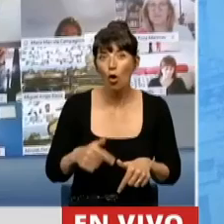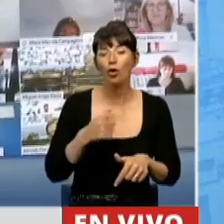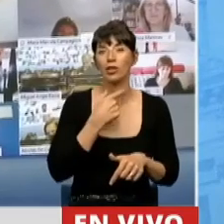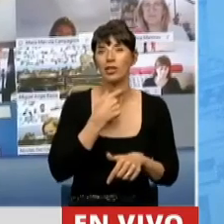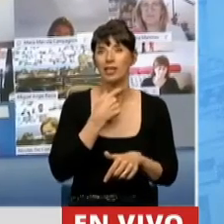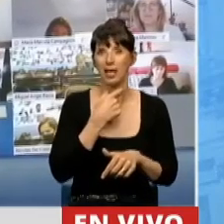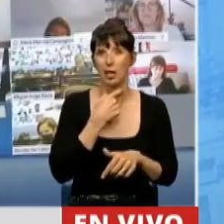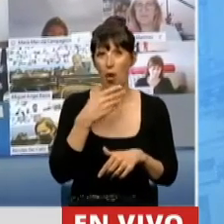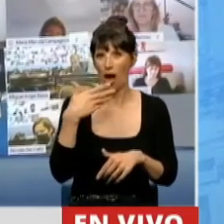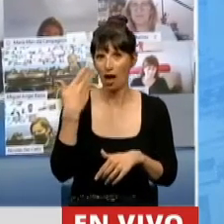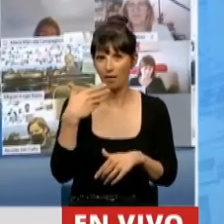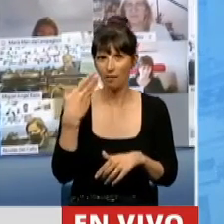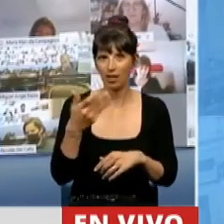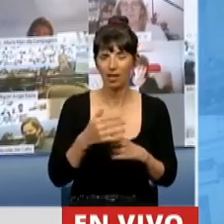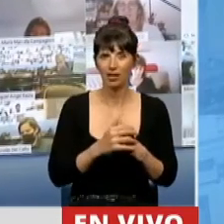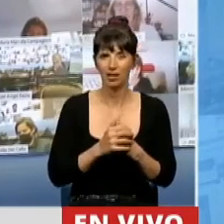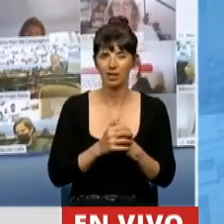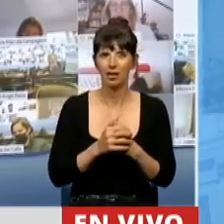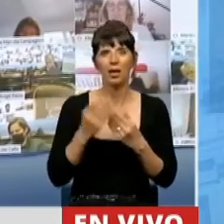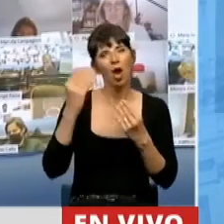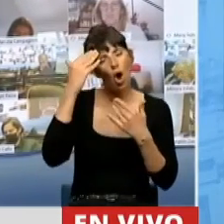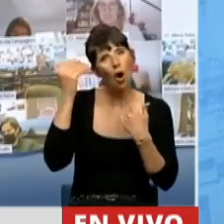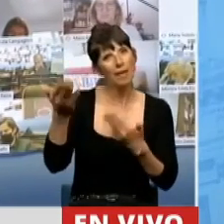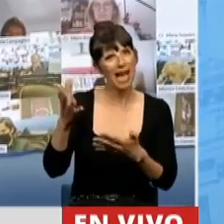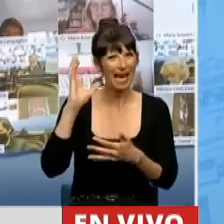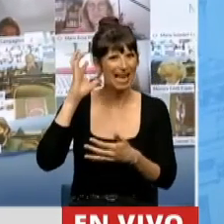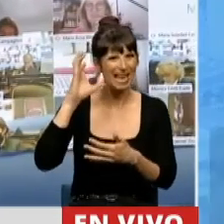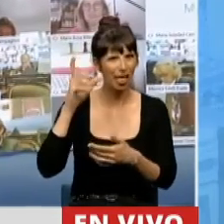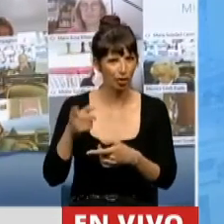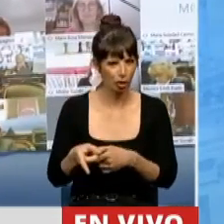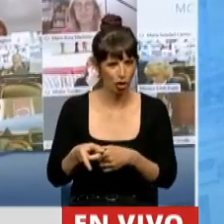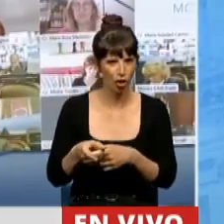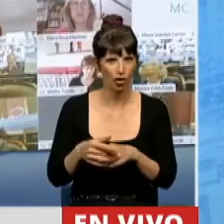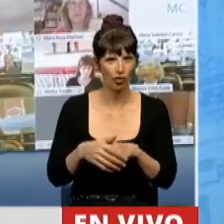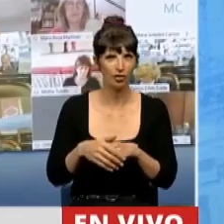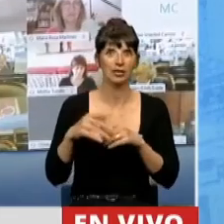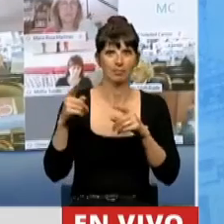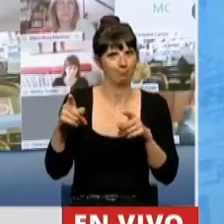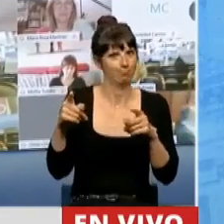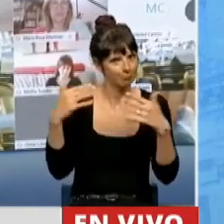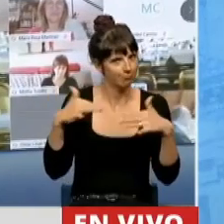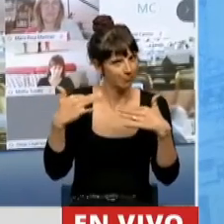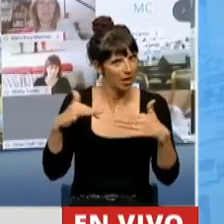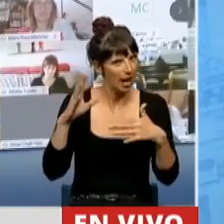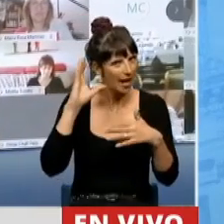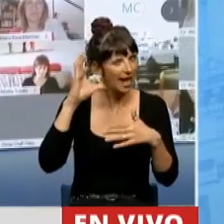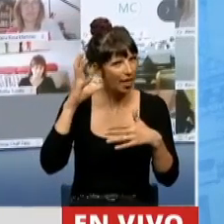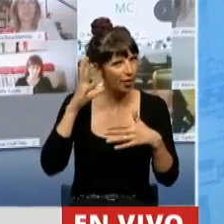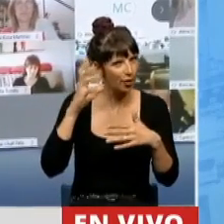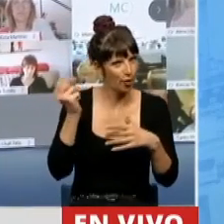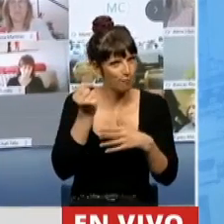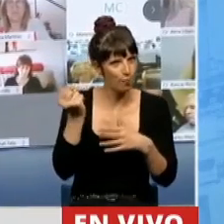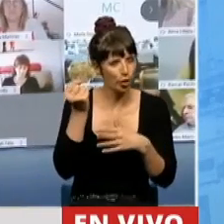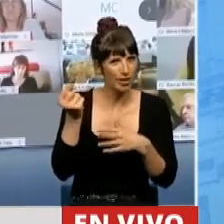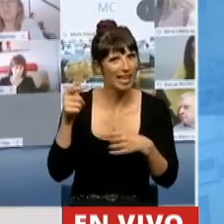recinto a rendir homenaje a la radio y al universo que en ella cabe, por cuanto celebra